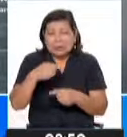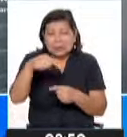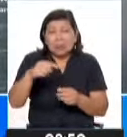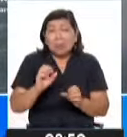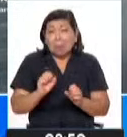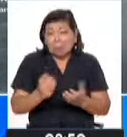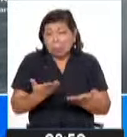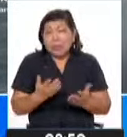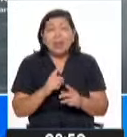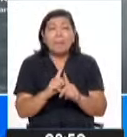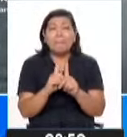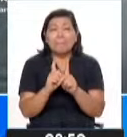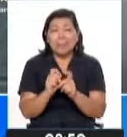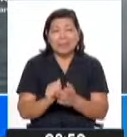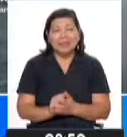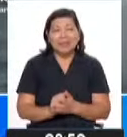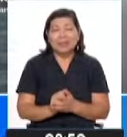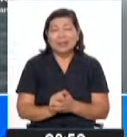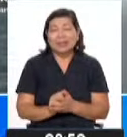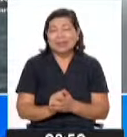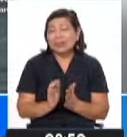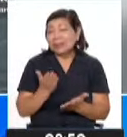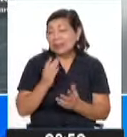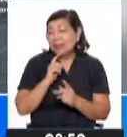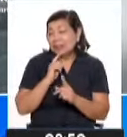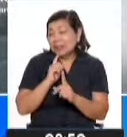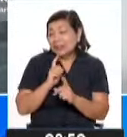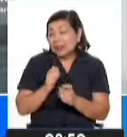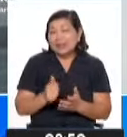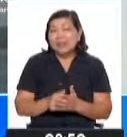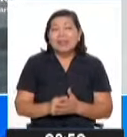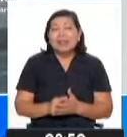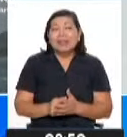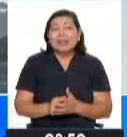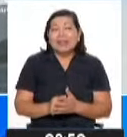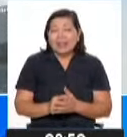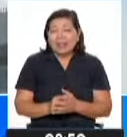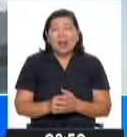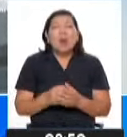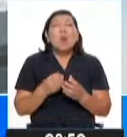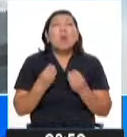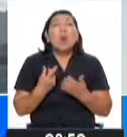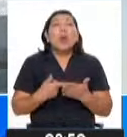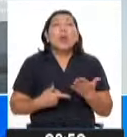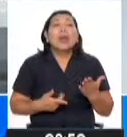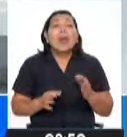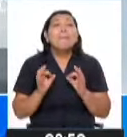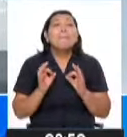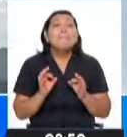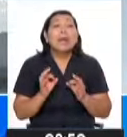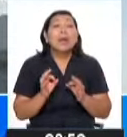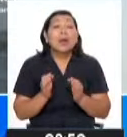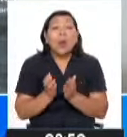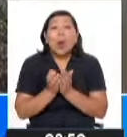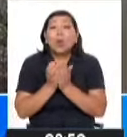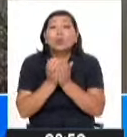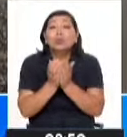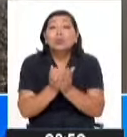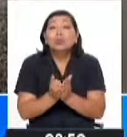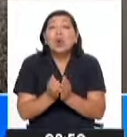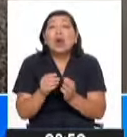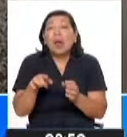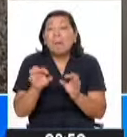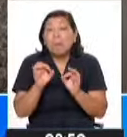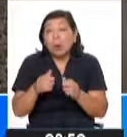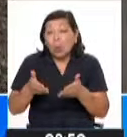Puede ser una pregunta muy evidente de repente, pero se la formulo de igual manera. ¿Por qué puede ser peligroso para embarcaciones que se forme